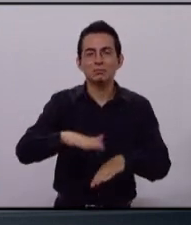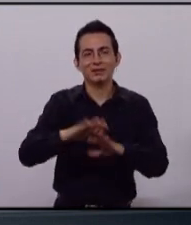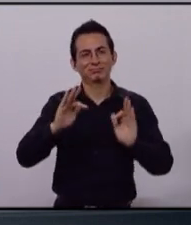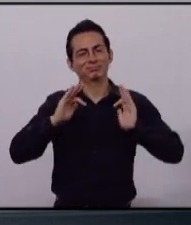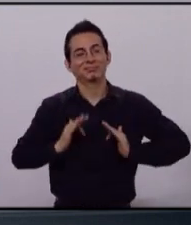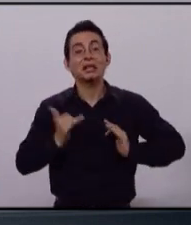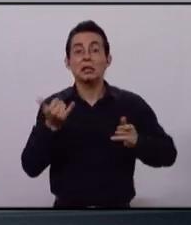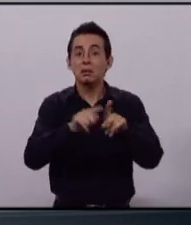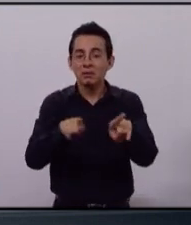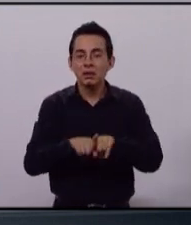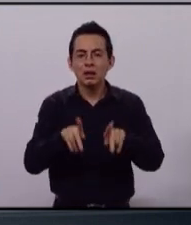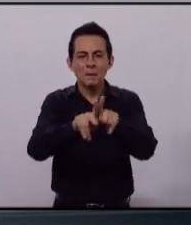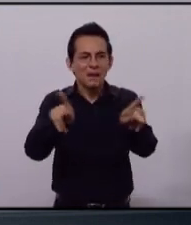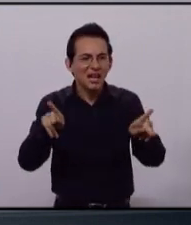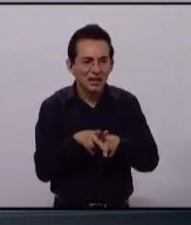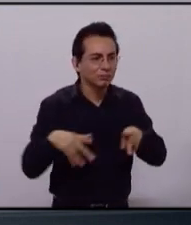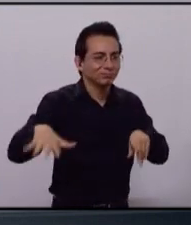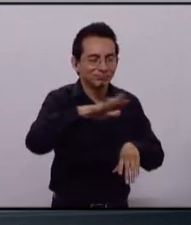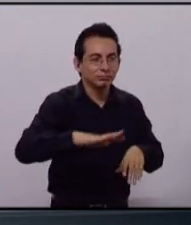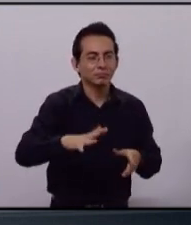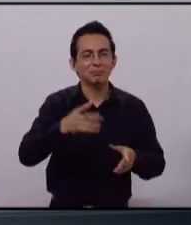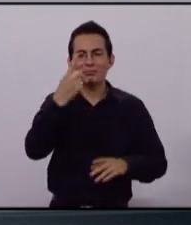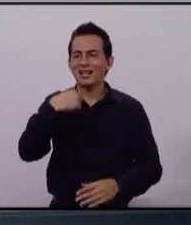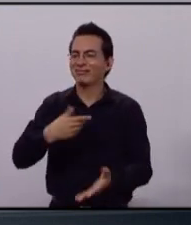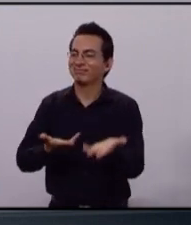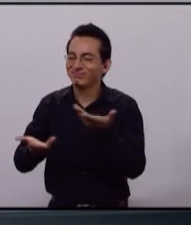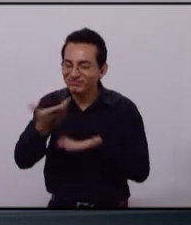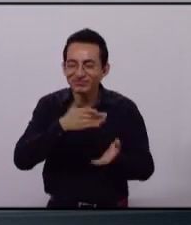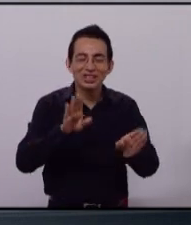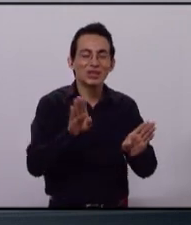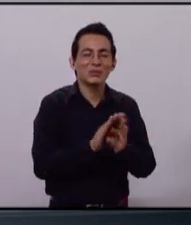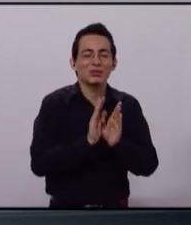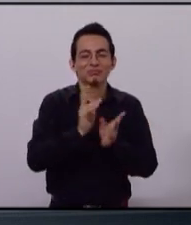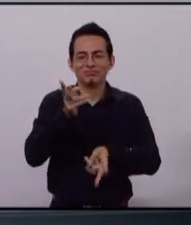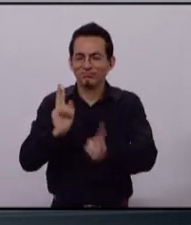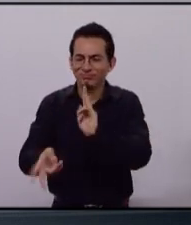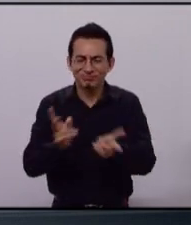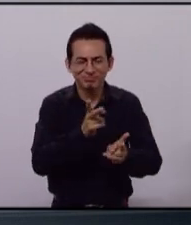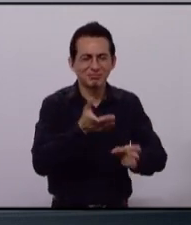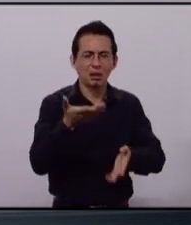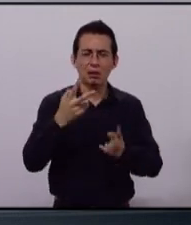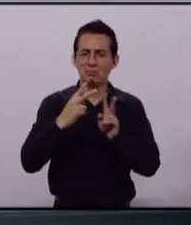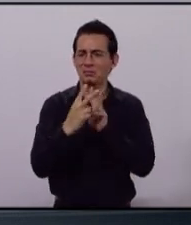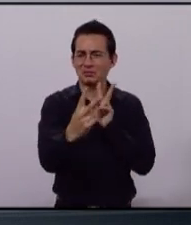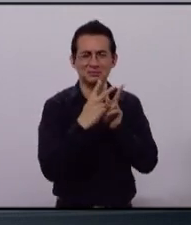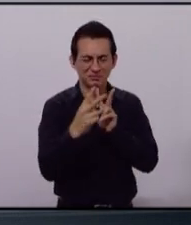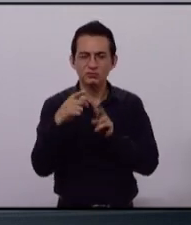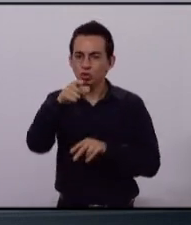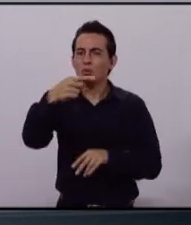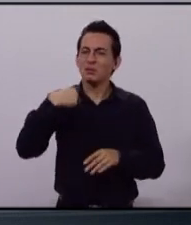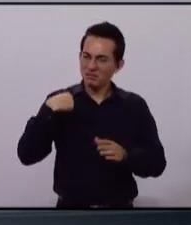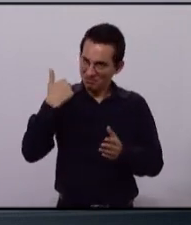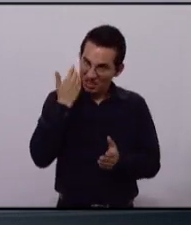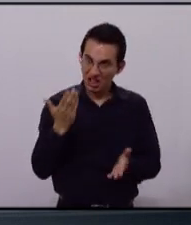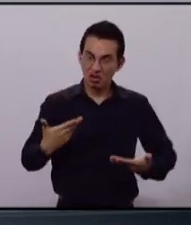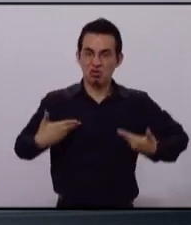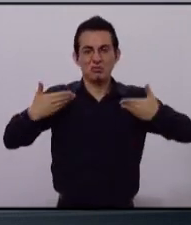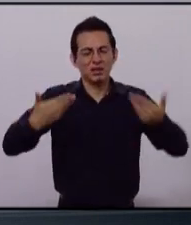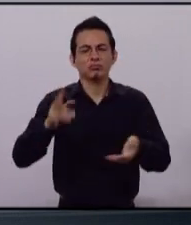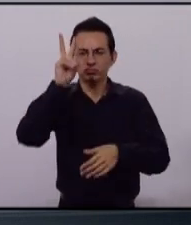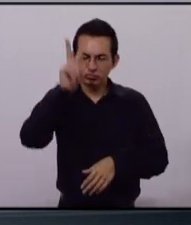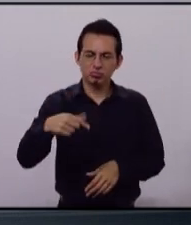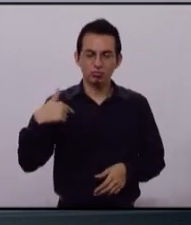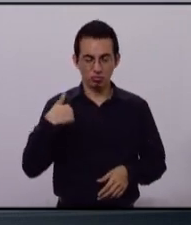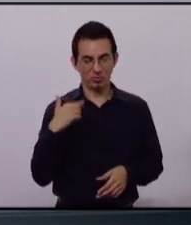con tus hijos y conviviendo con tus vecinos. Puedes darme tu confianza con la certeza de que mi